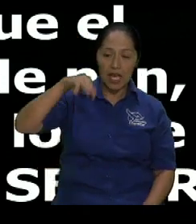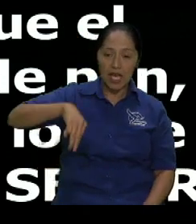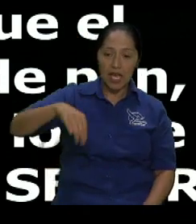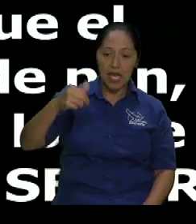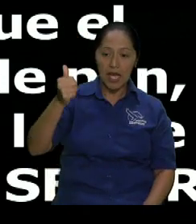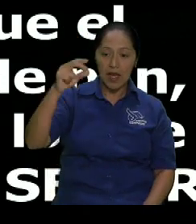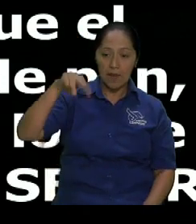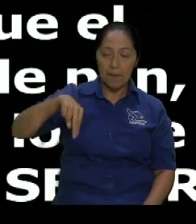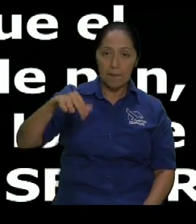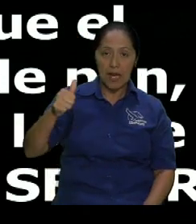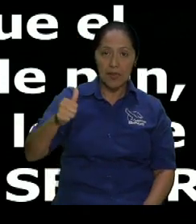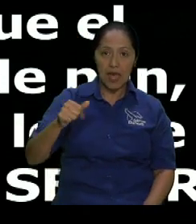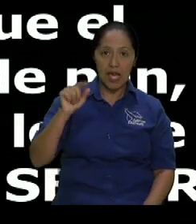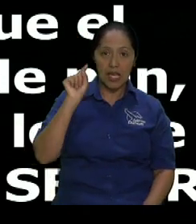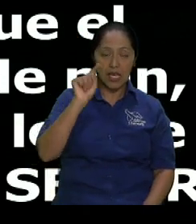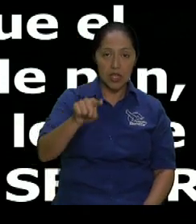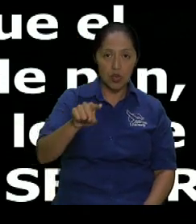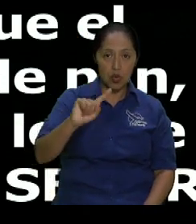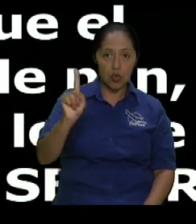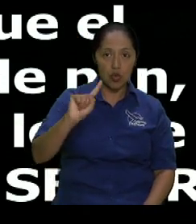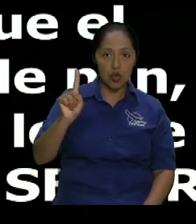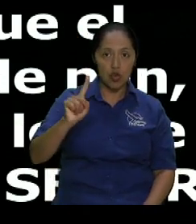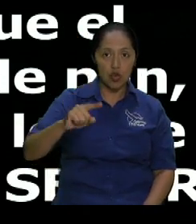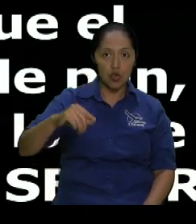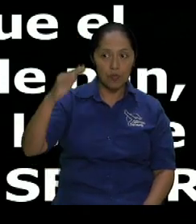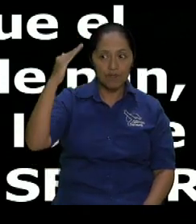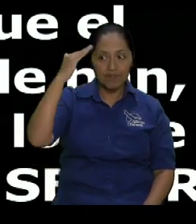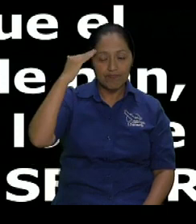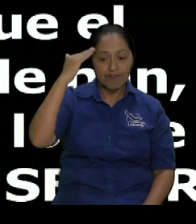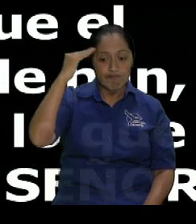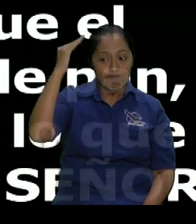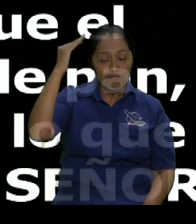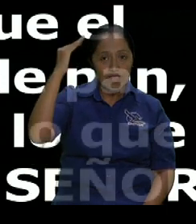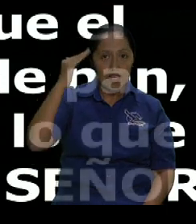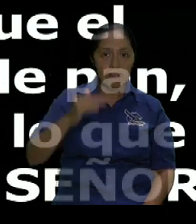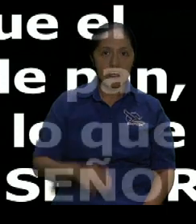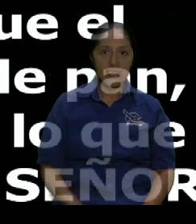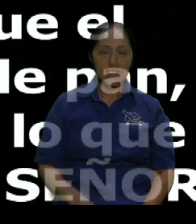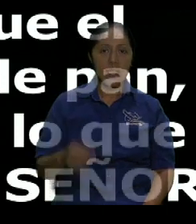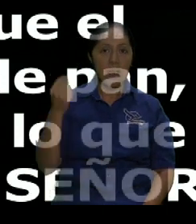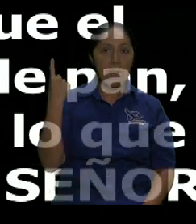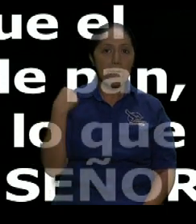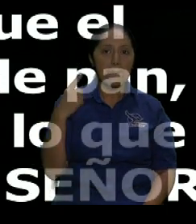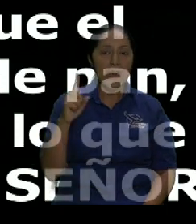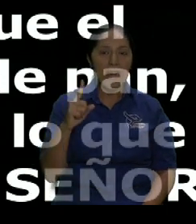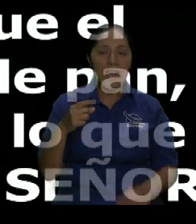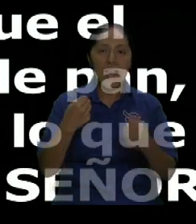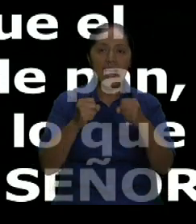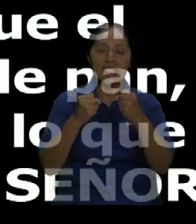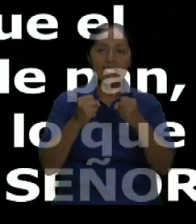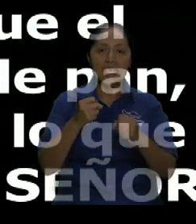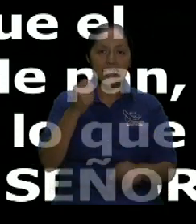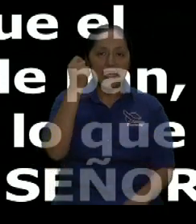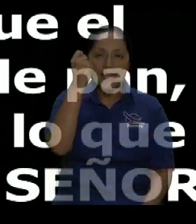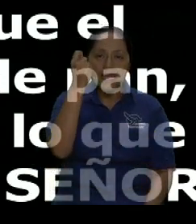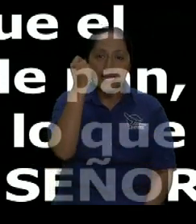ni tus padres habían conocido. Para hacerte entender, o sea, la humillación,